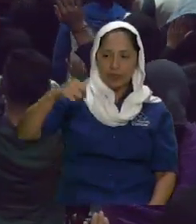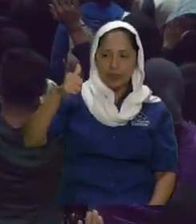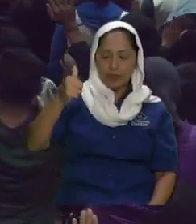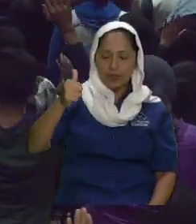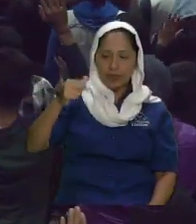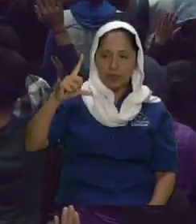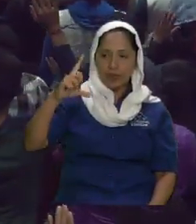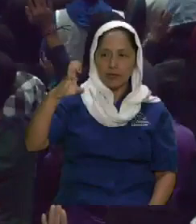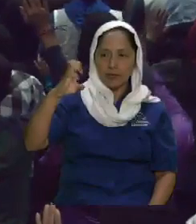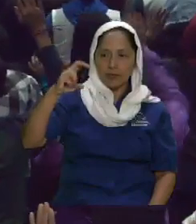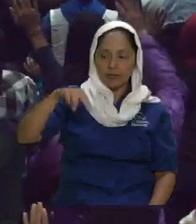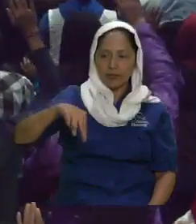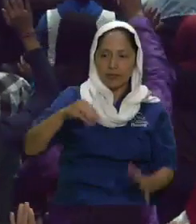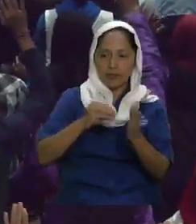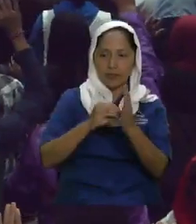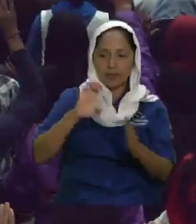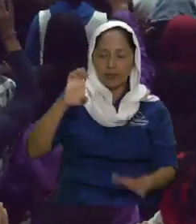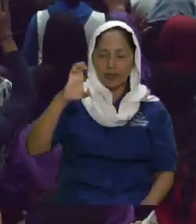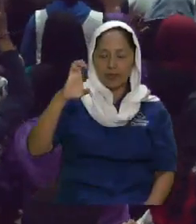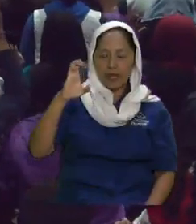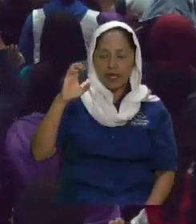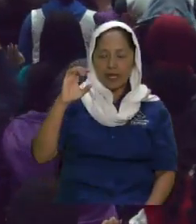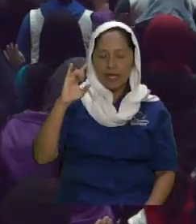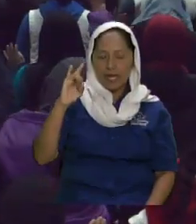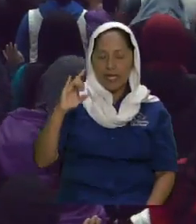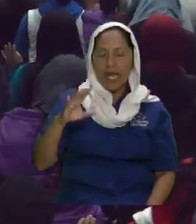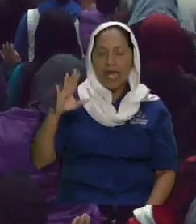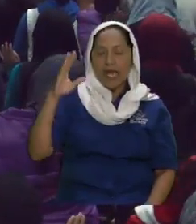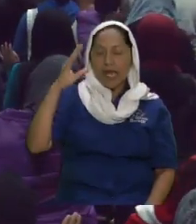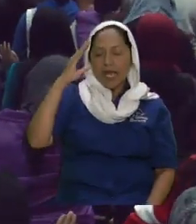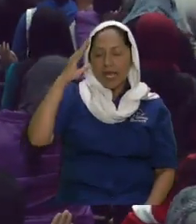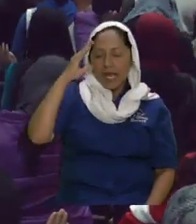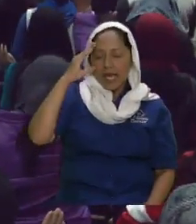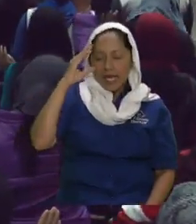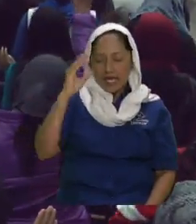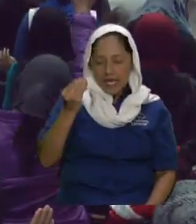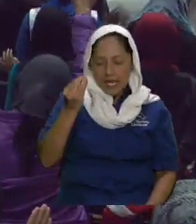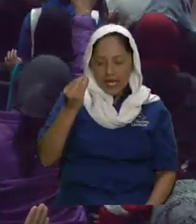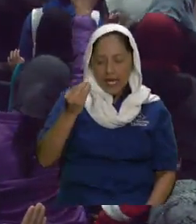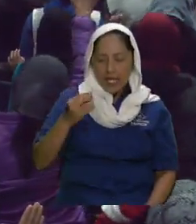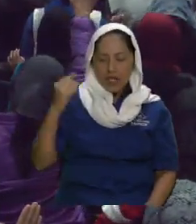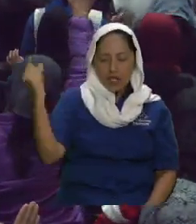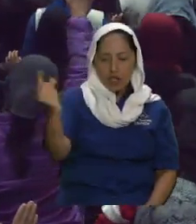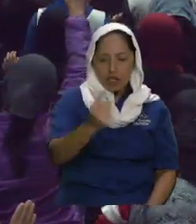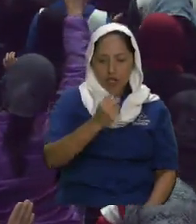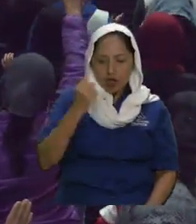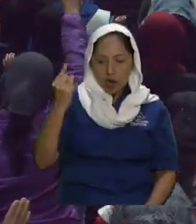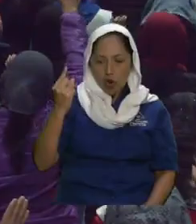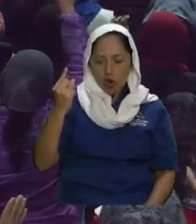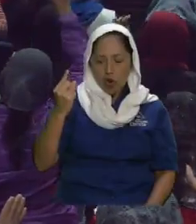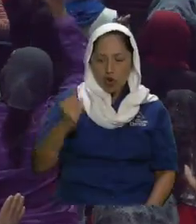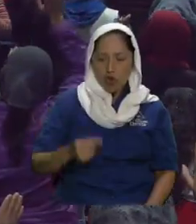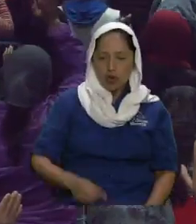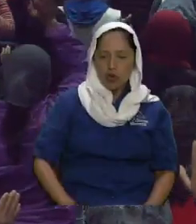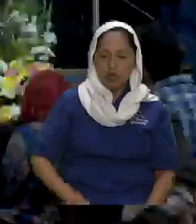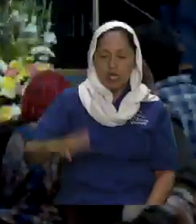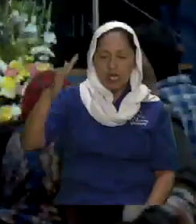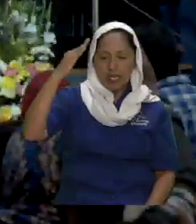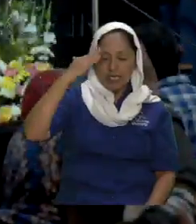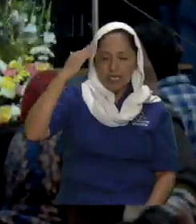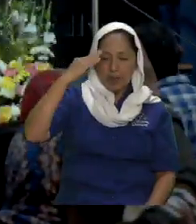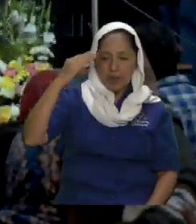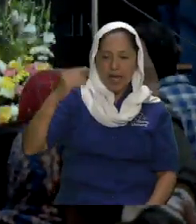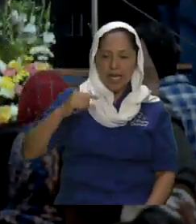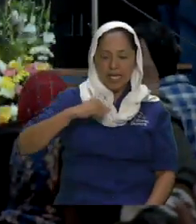desnuda sino que están cubiertos por el poder de su santo espíritu y esta cobertura apostólica